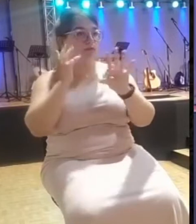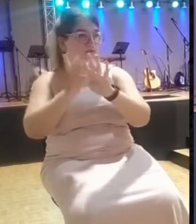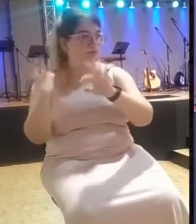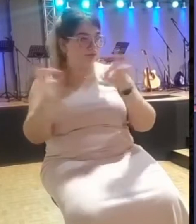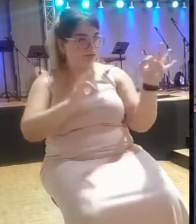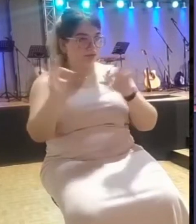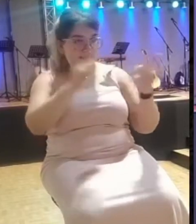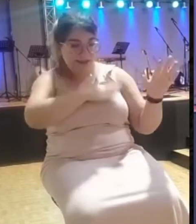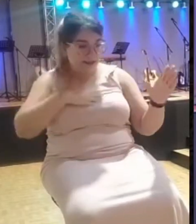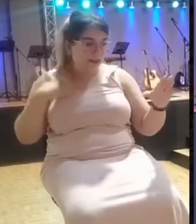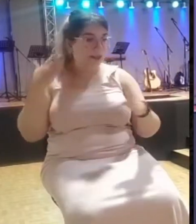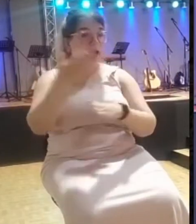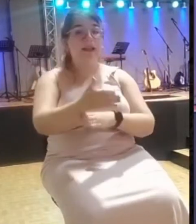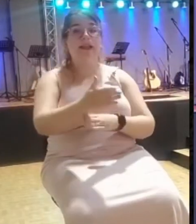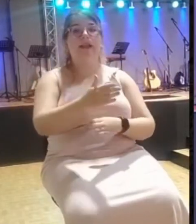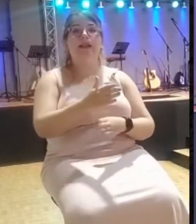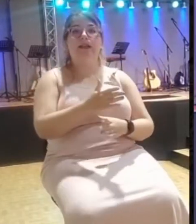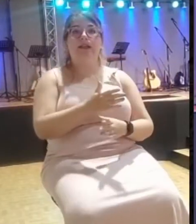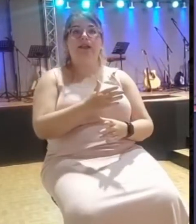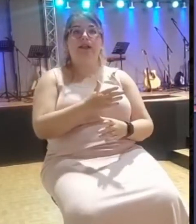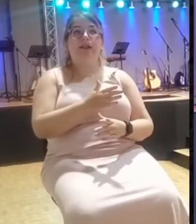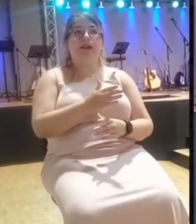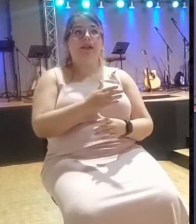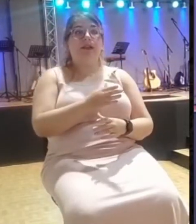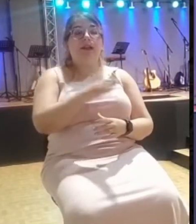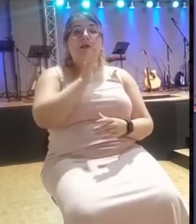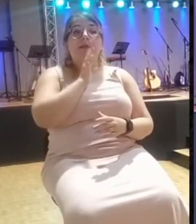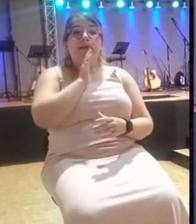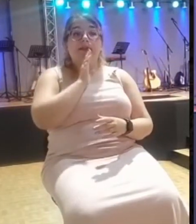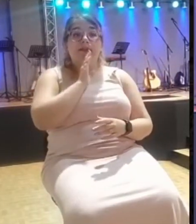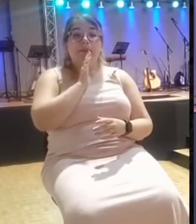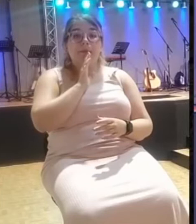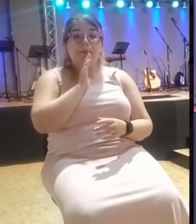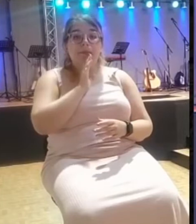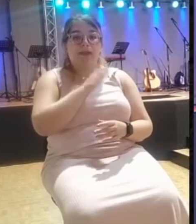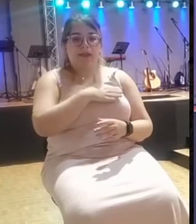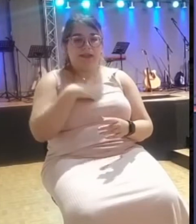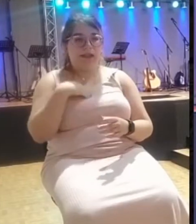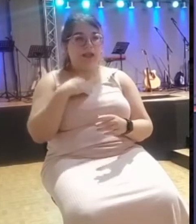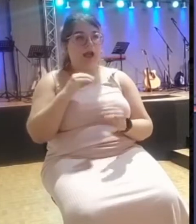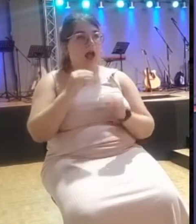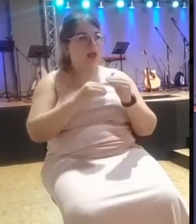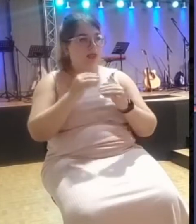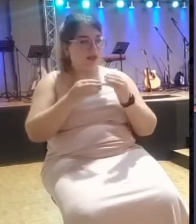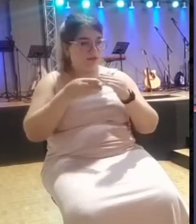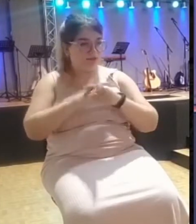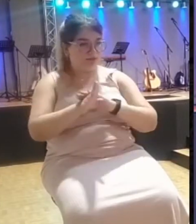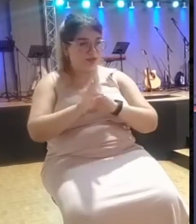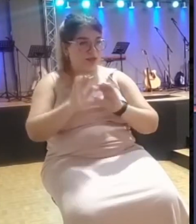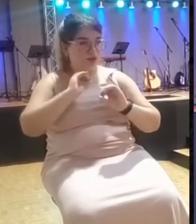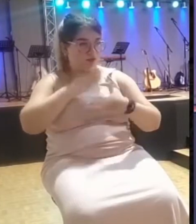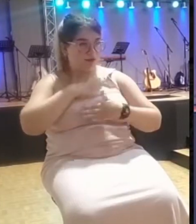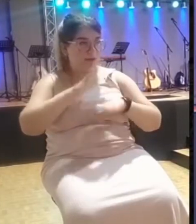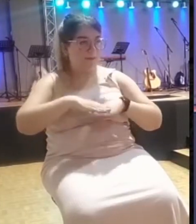ir y todo resulta que, claro, que lo que sucede es que quiere entrar de sorpresa para matar a Israel, para